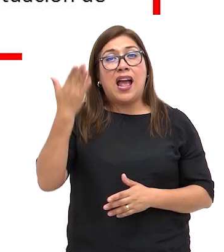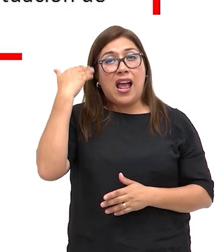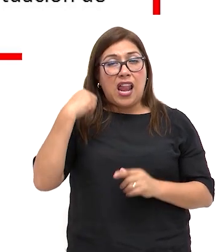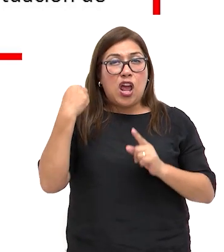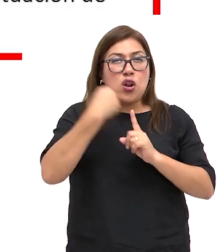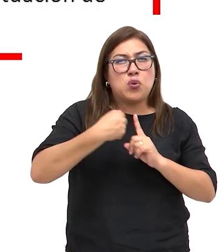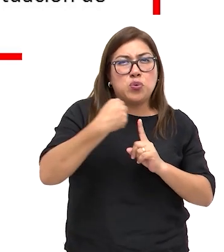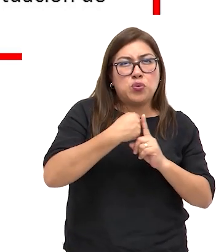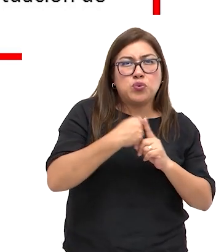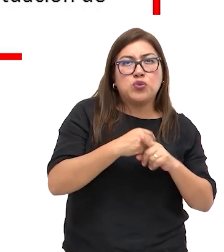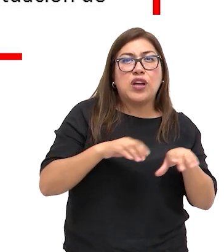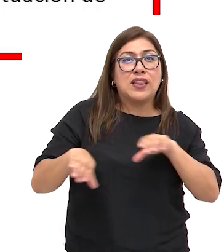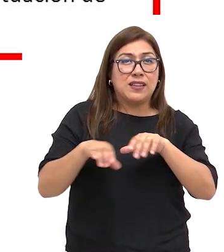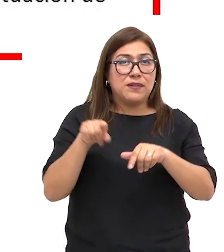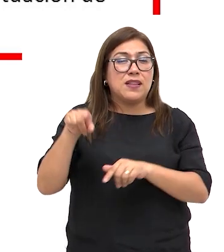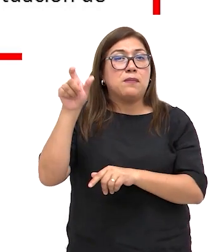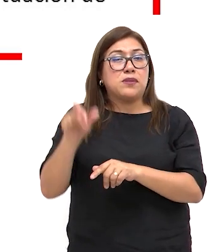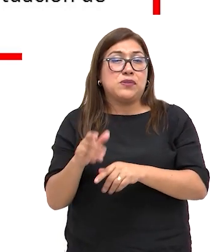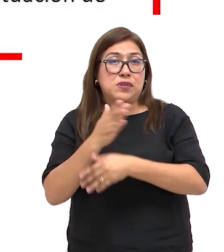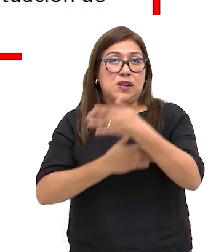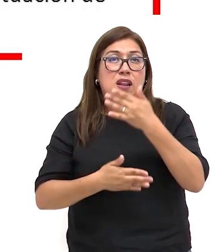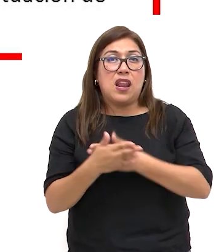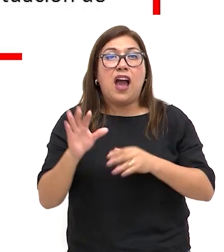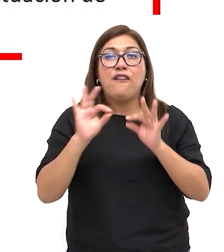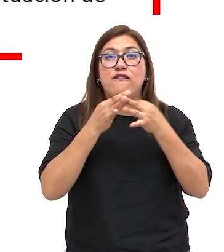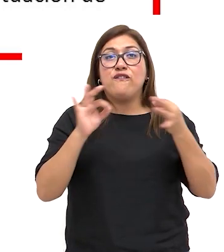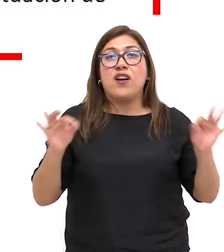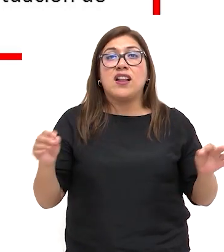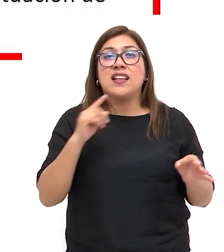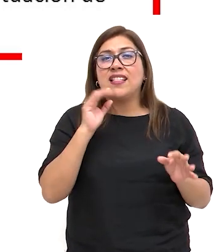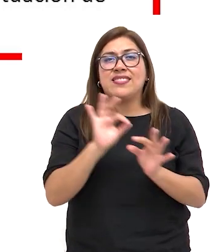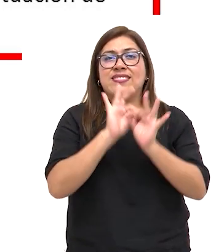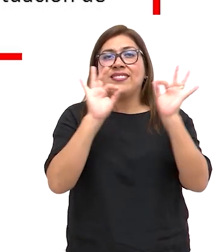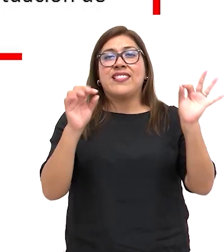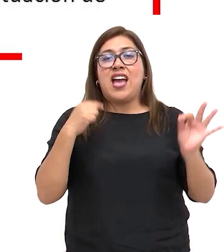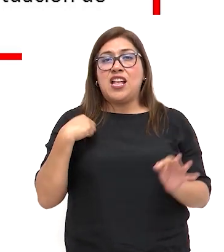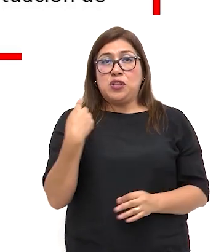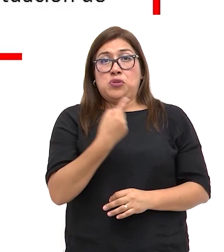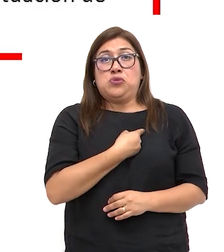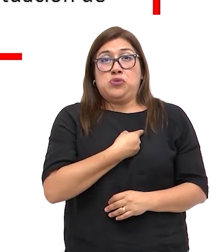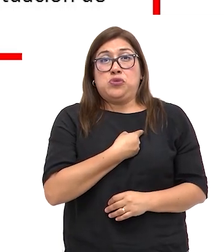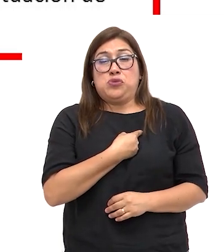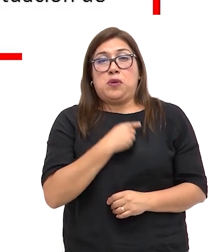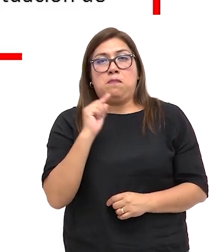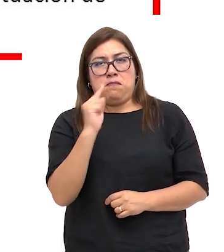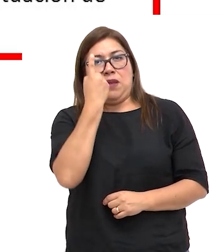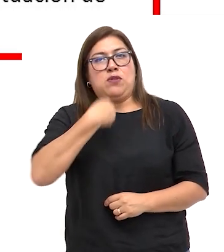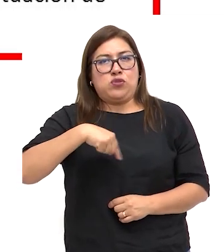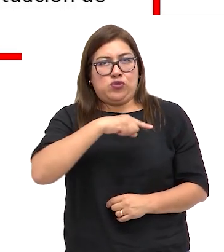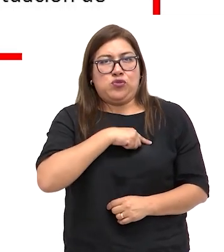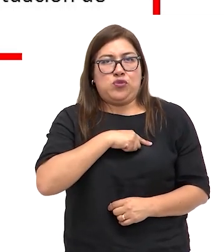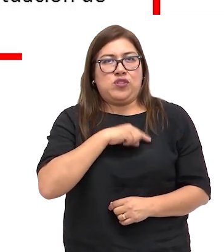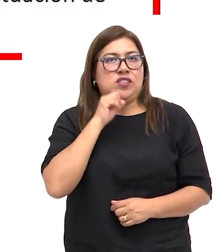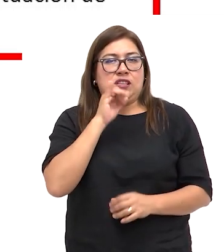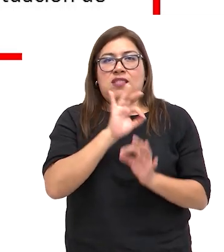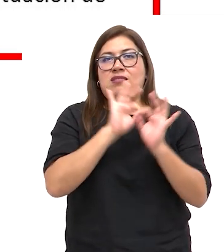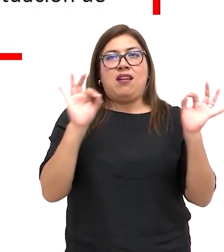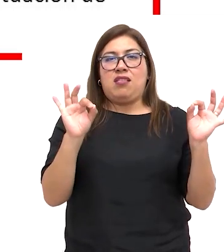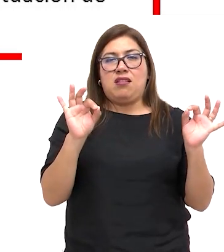En la lucha activista de las personas con discapacidad, la frase nada sobre nosotros sin nosotros